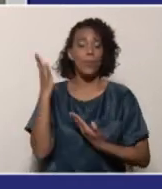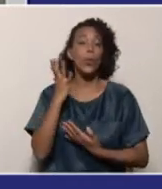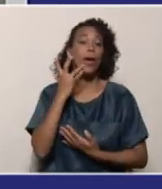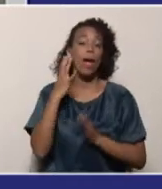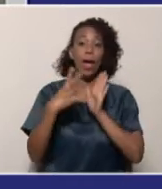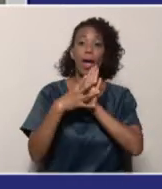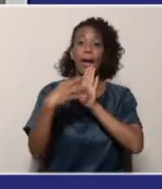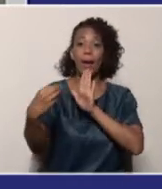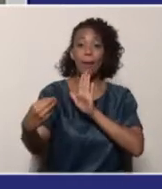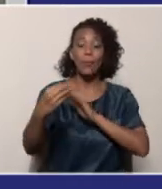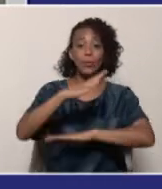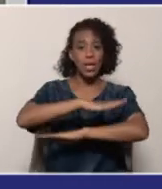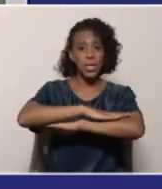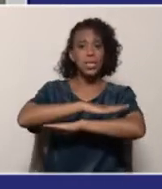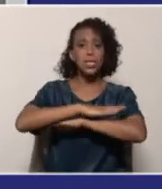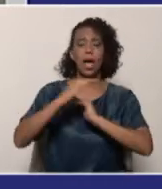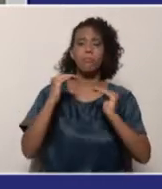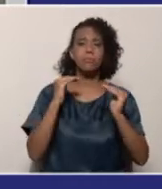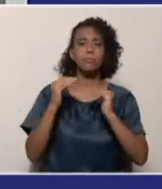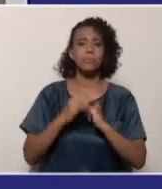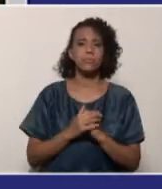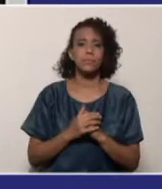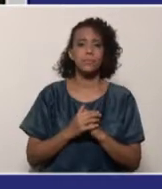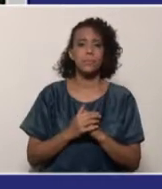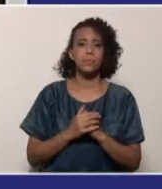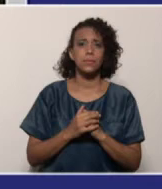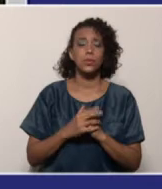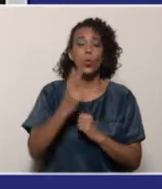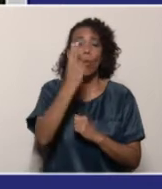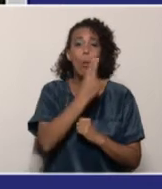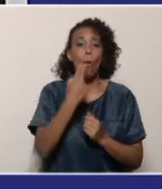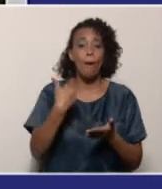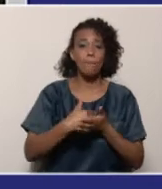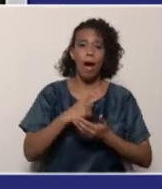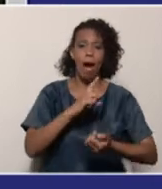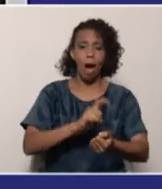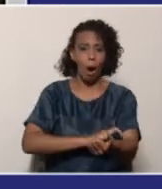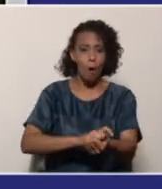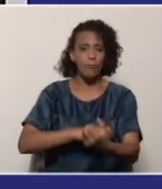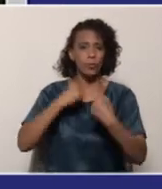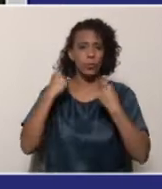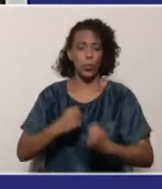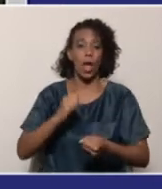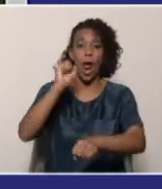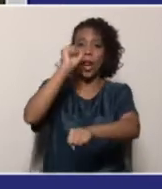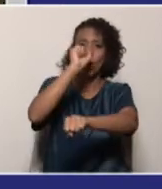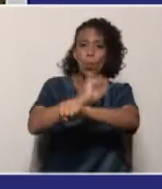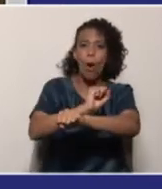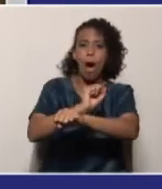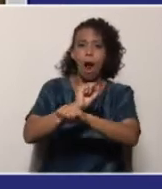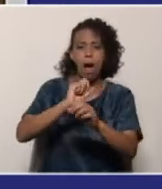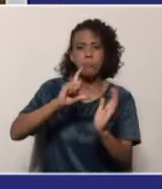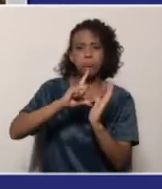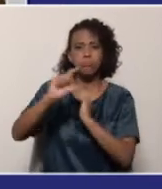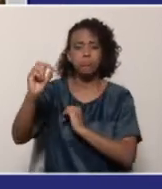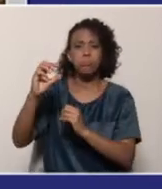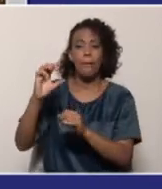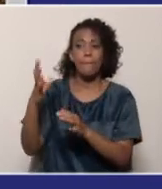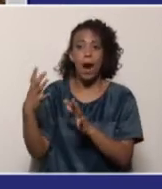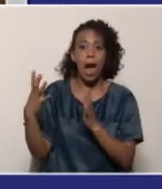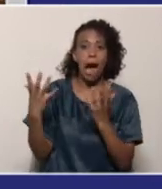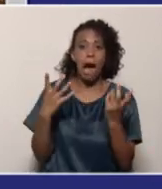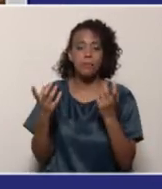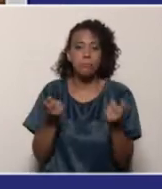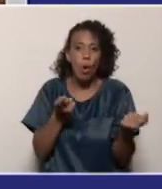ejemplo de dignidad no podía ser para menos dado su comprobado temple tras ser tomada como rehén para doblegar a su esposo